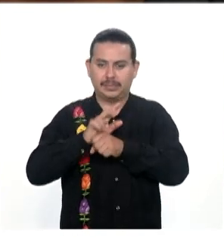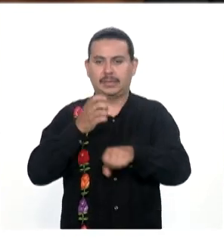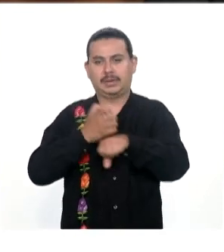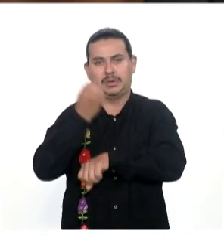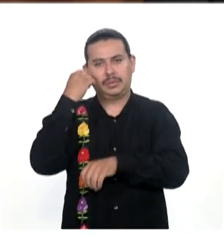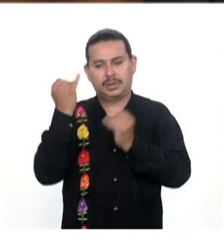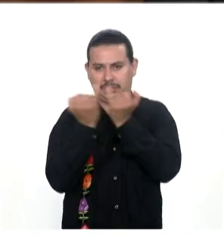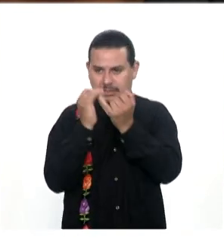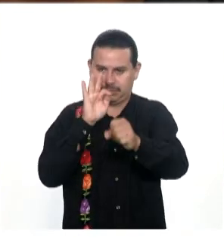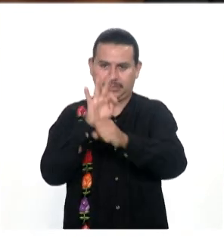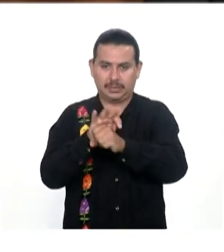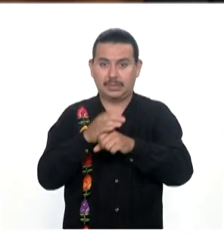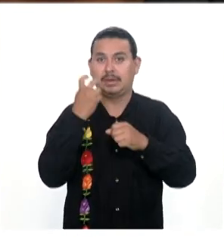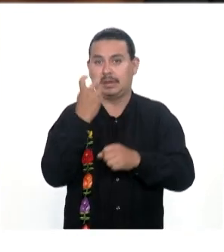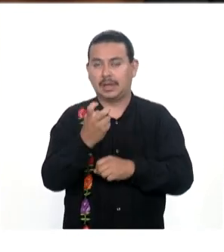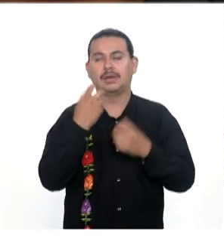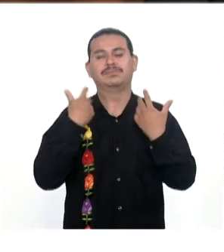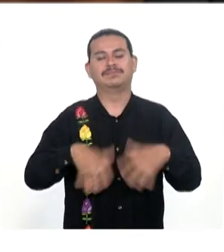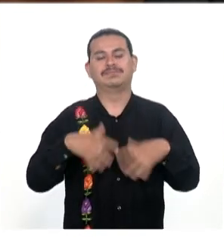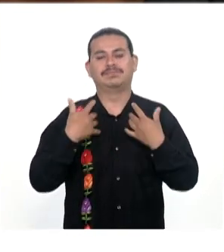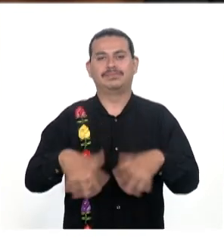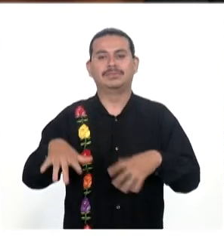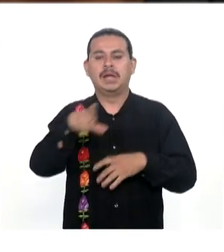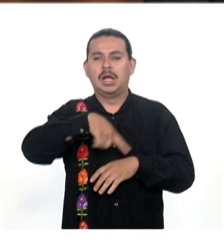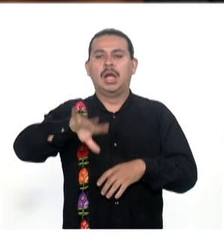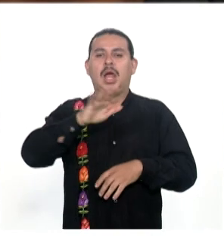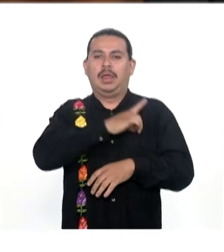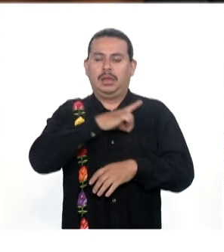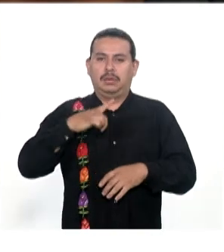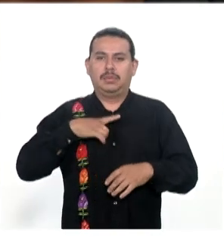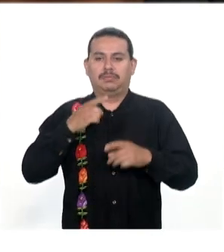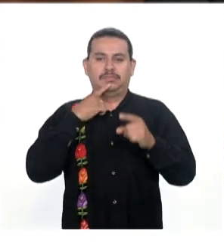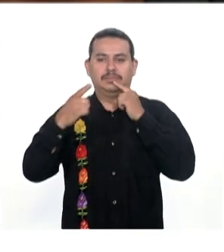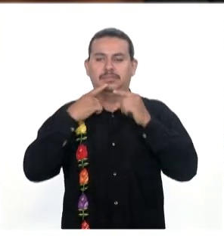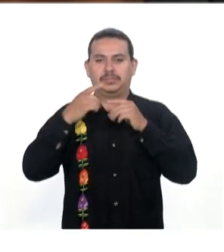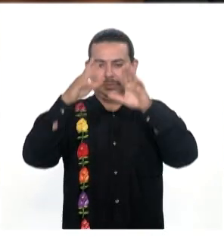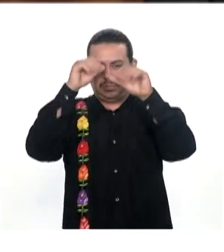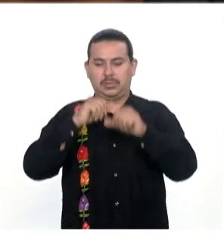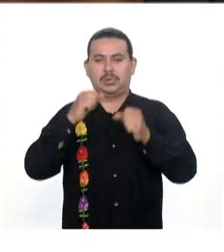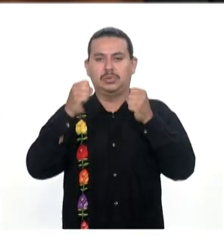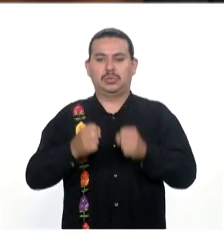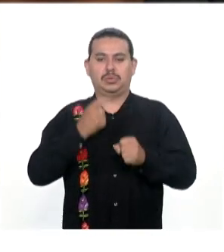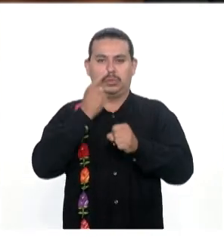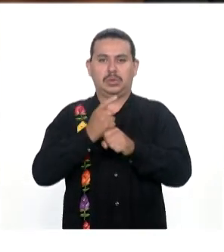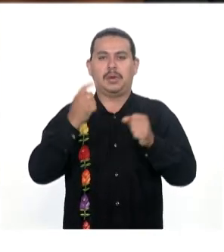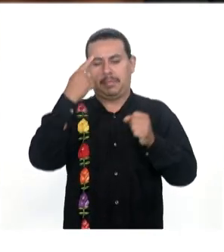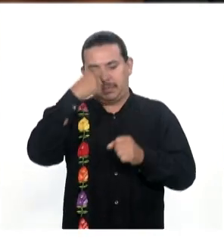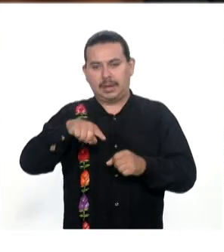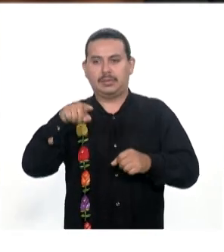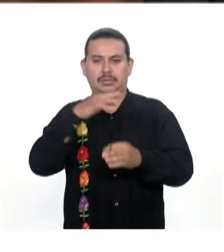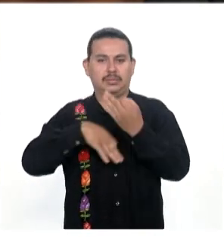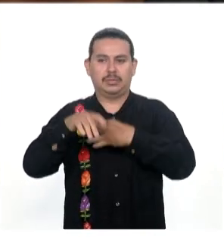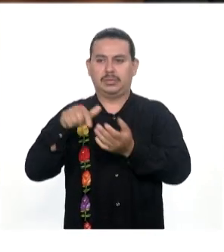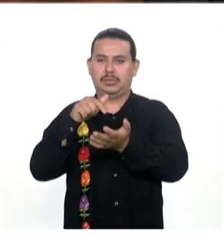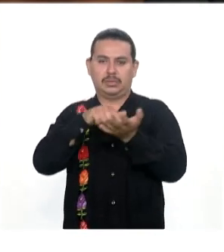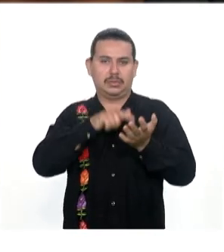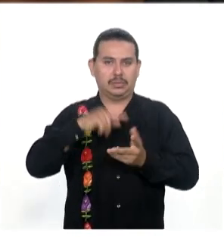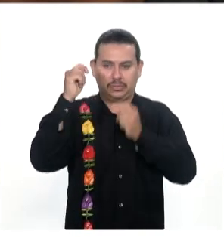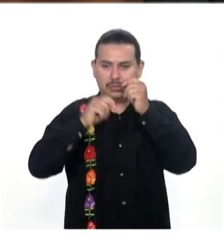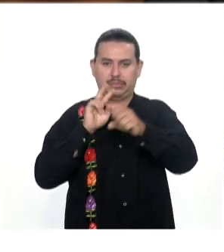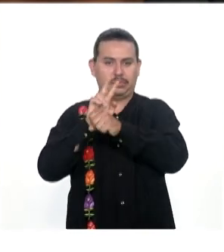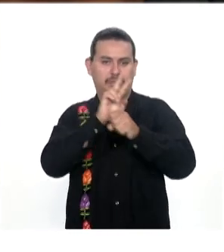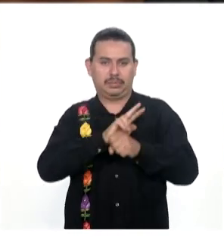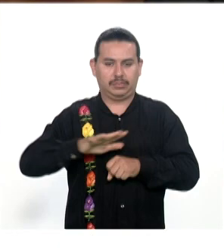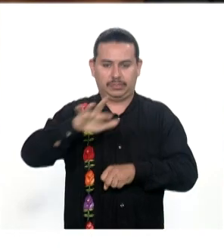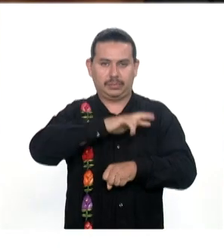Oaxaca Deberán Tener las coordinaciones De seguridad Con la finalidad De cubrir Todas las zonas turísticas En sus